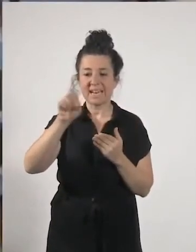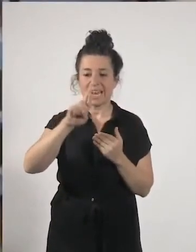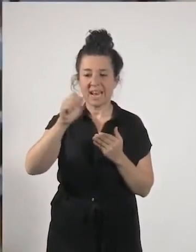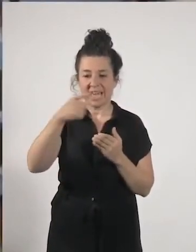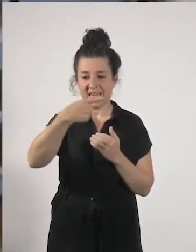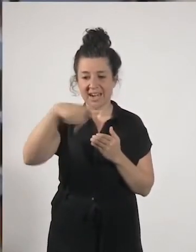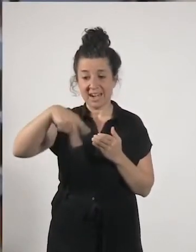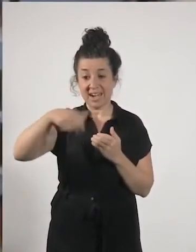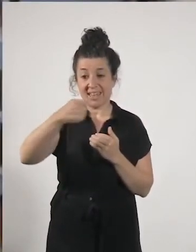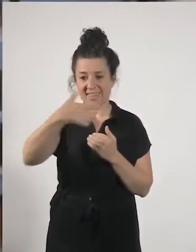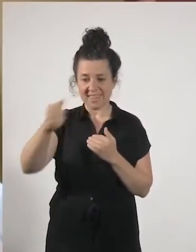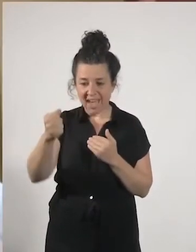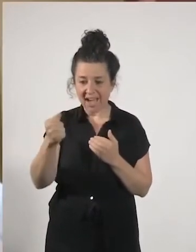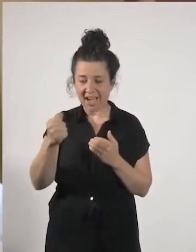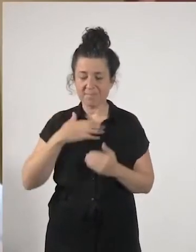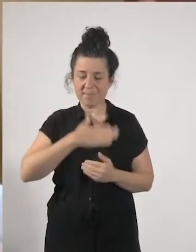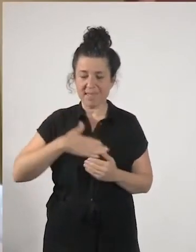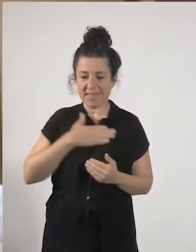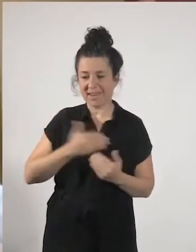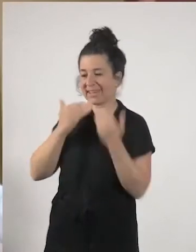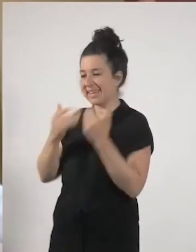cerra y sanda salón